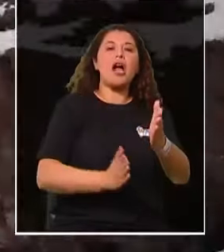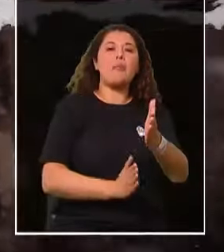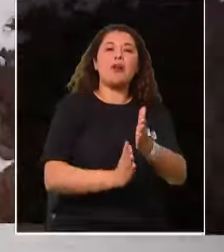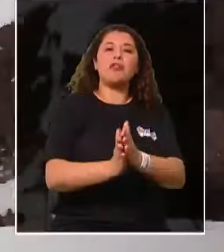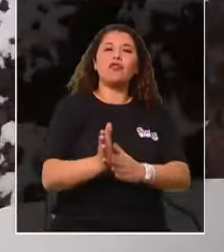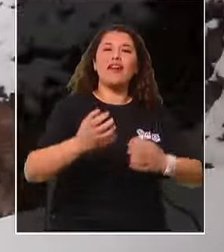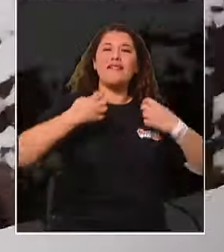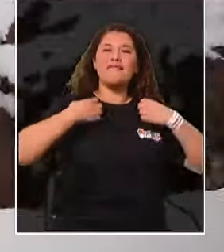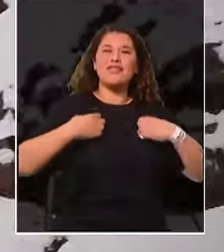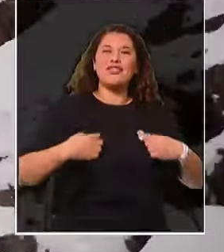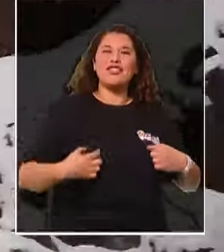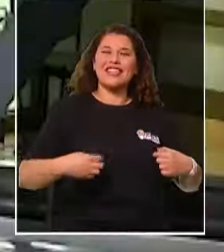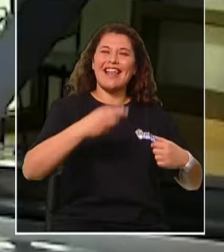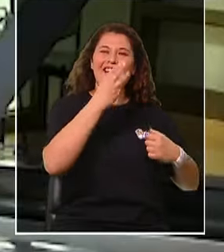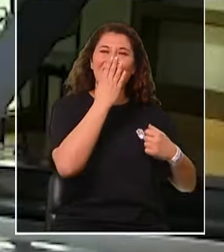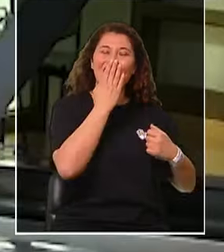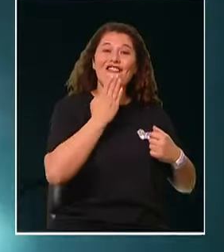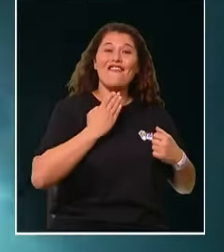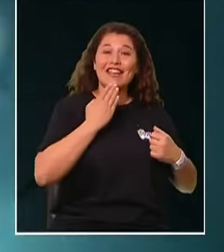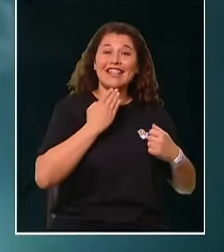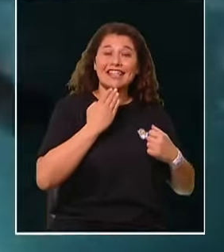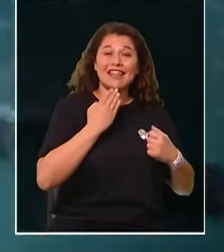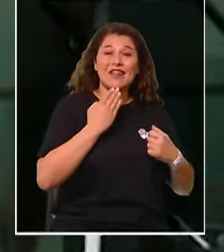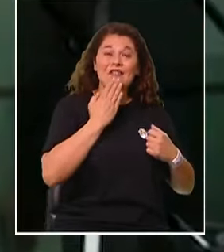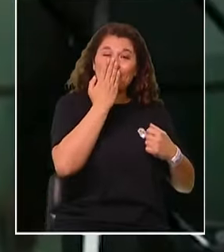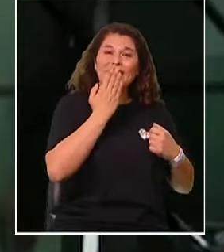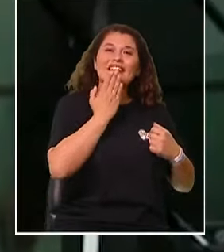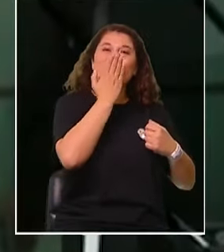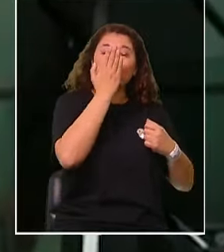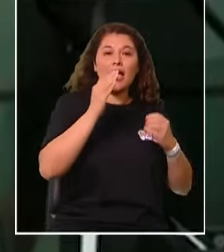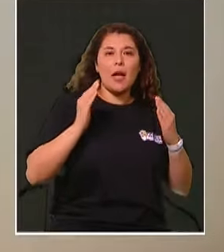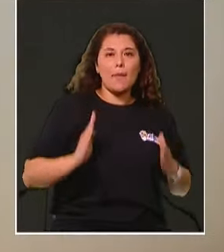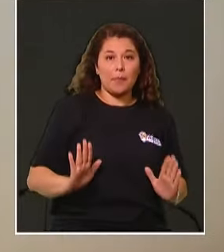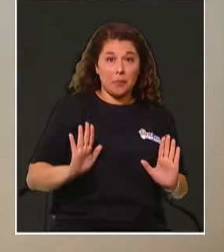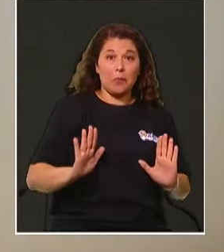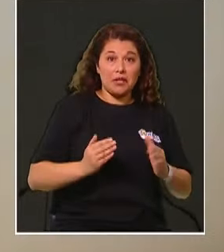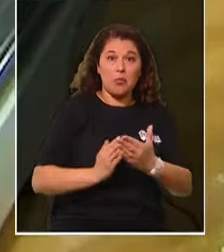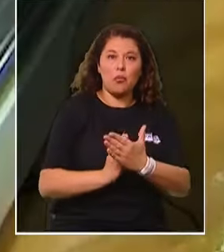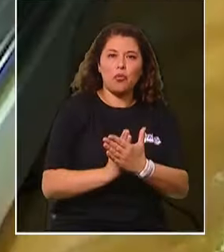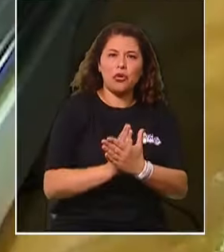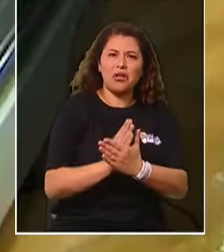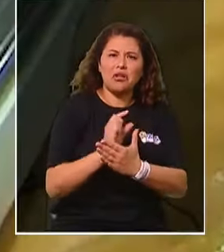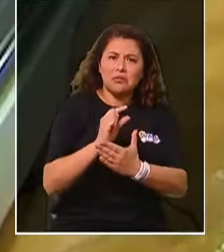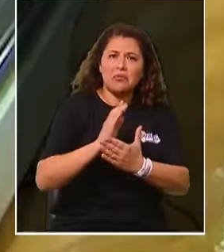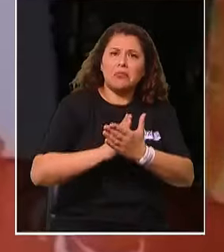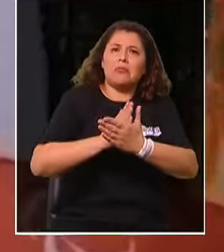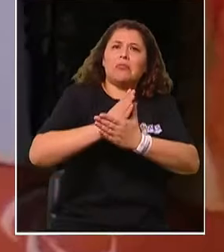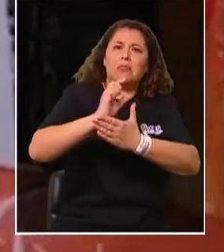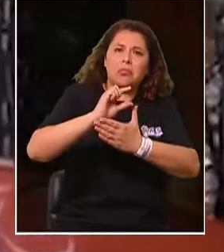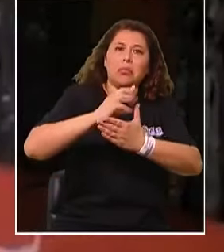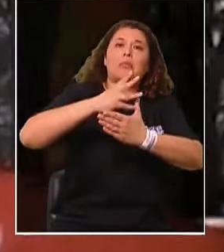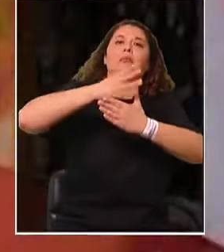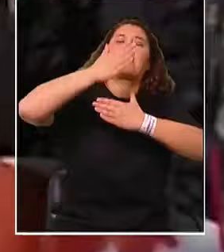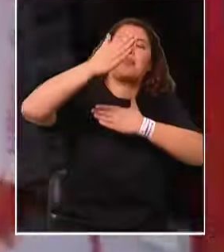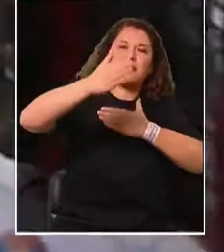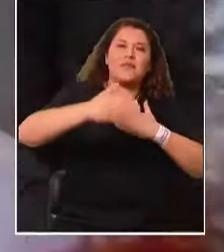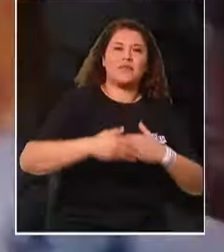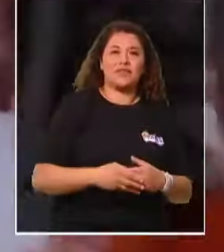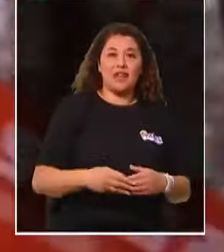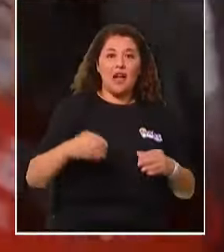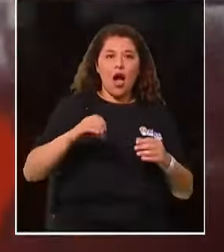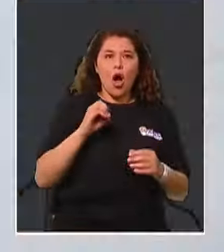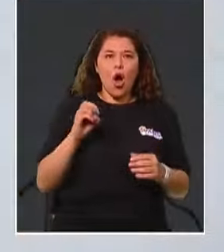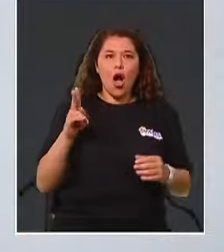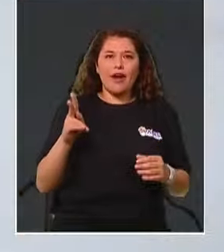mochila a farellones. Y empezamos hasta poquito, hasta poquito, hasta poquito. Serían más profesionales, más profesionales. Ahora Jorge